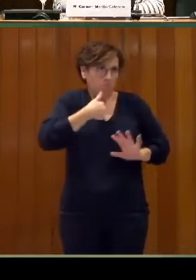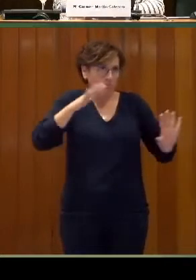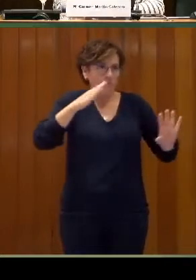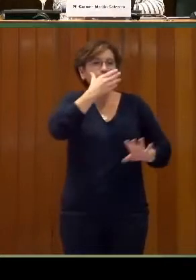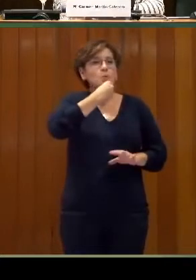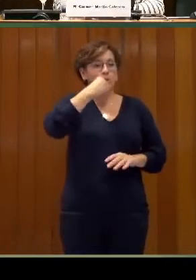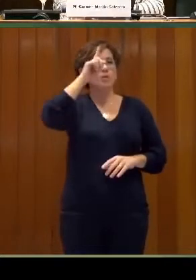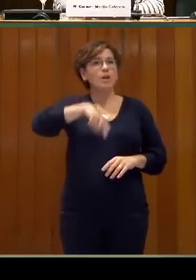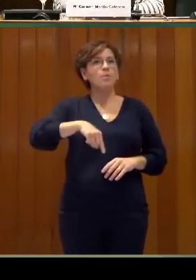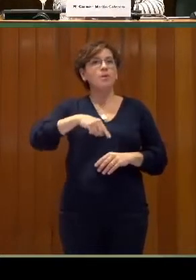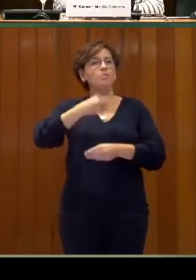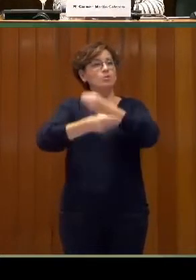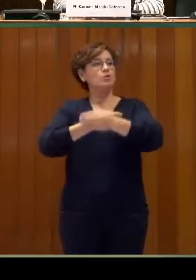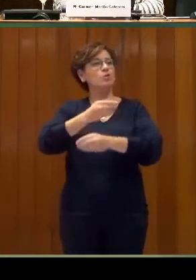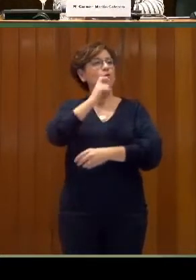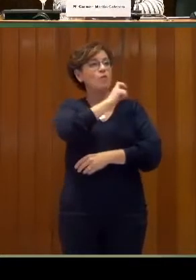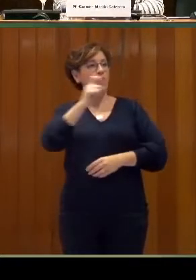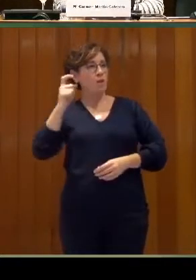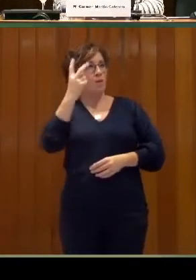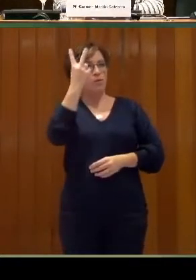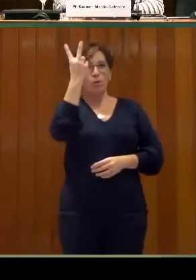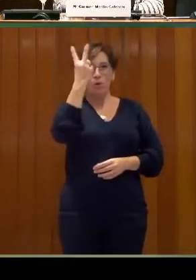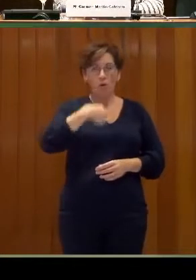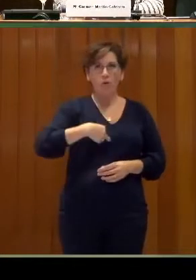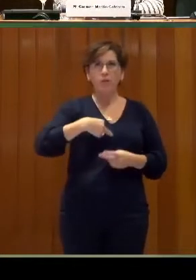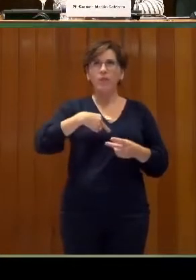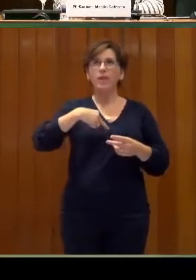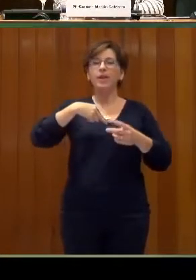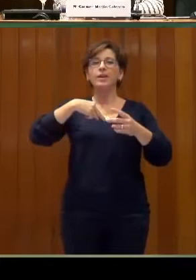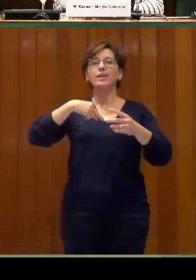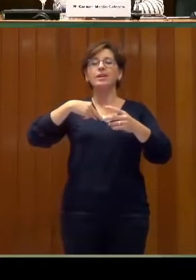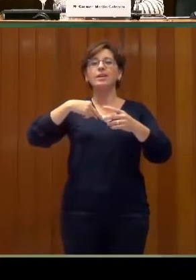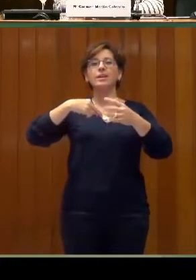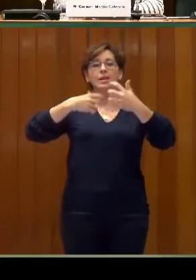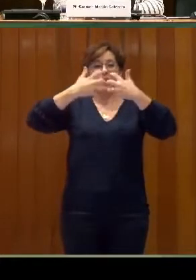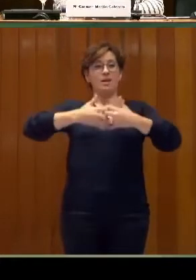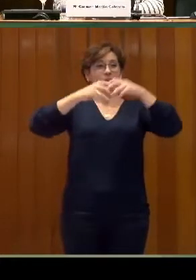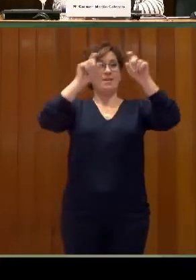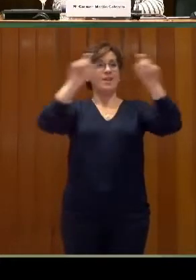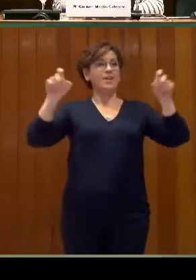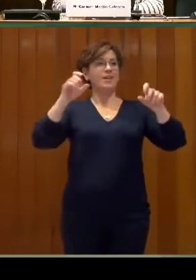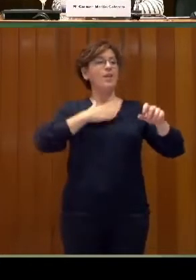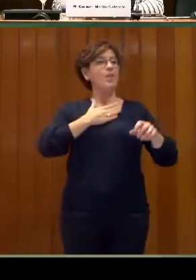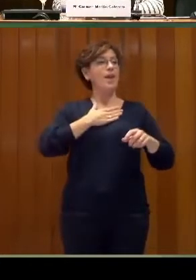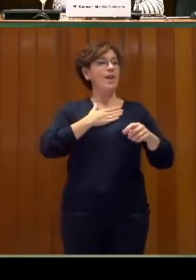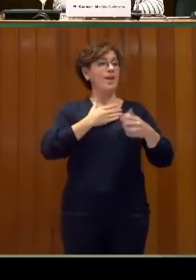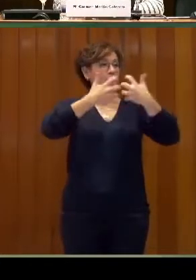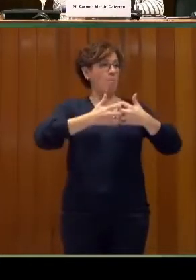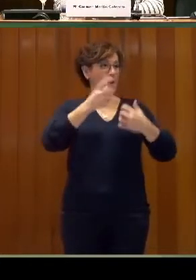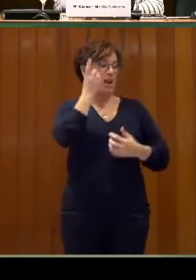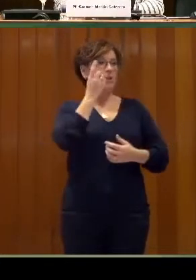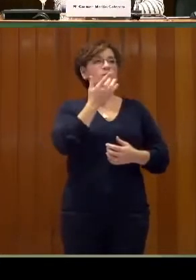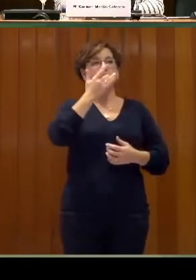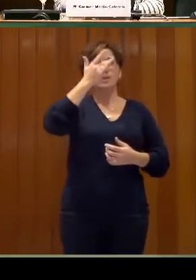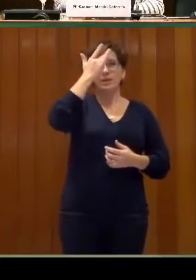con la Fundación ONCE y con los principales fabricantes de terminales, con Samsung, Huawei,